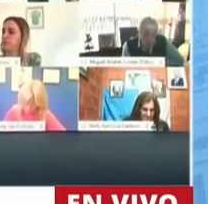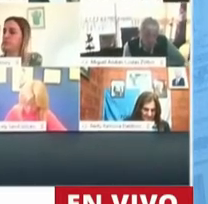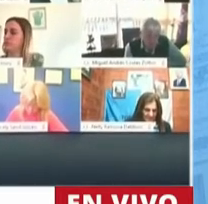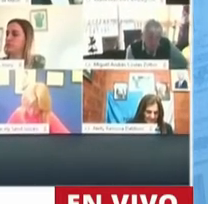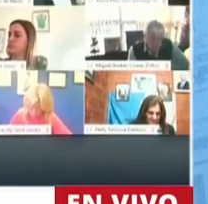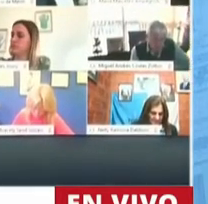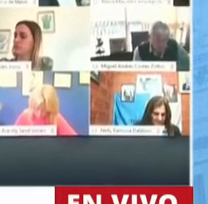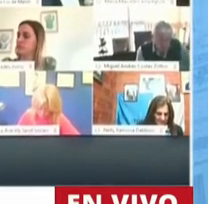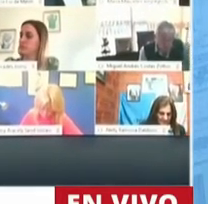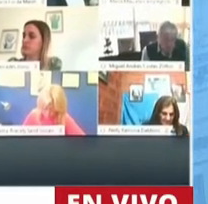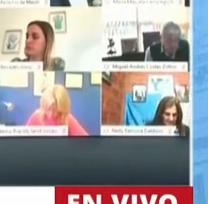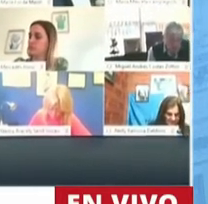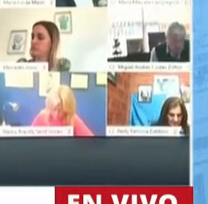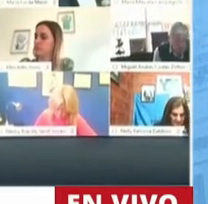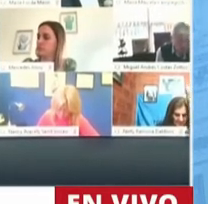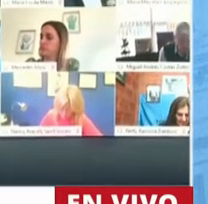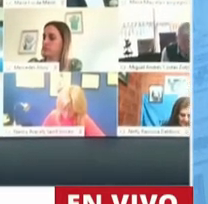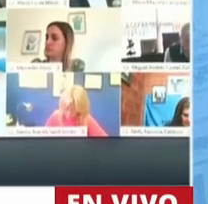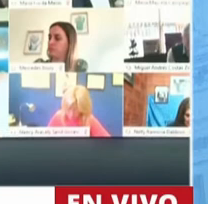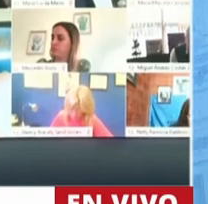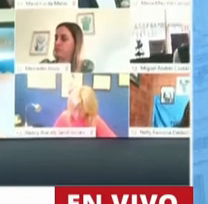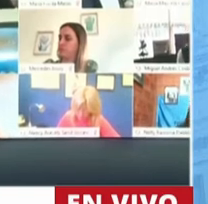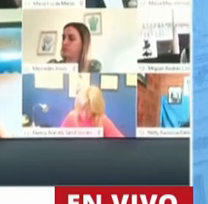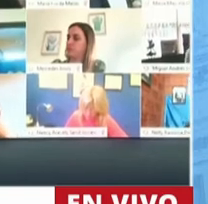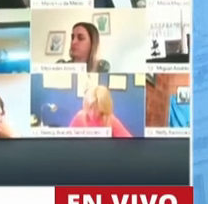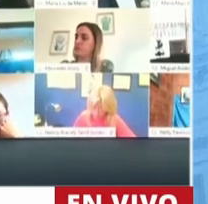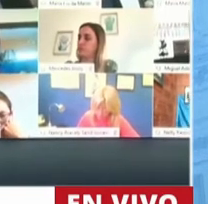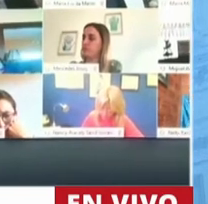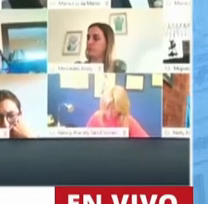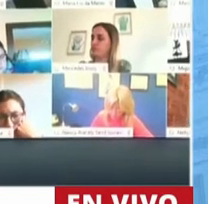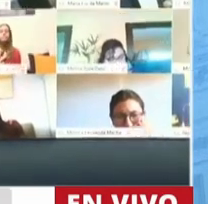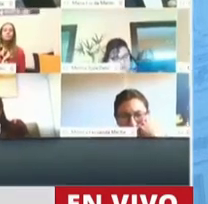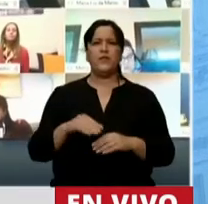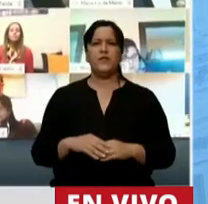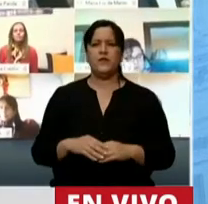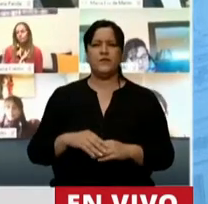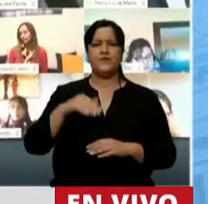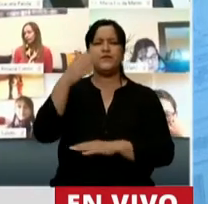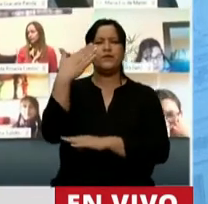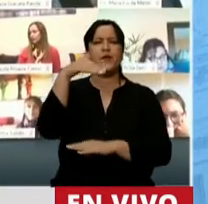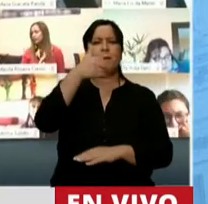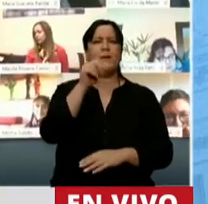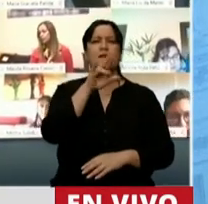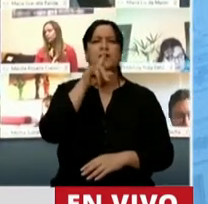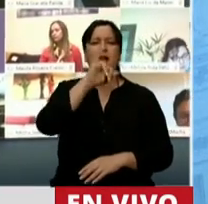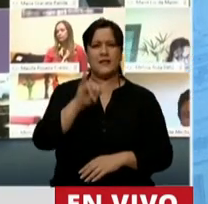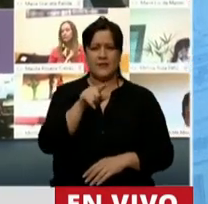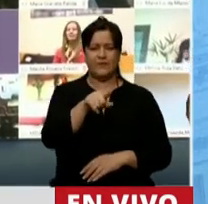Gracias, Presidente. En primer lugar, un agradecimiento enorme al Jefe de Gabinete